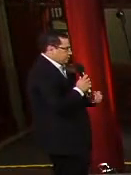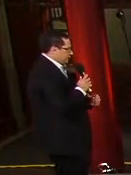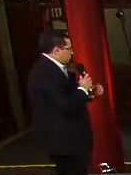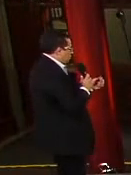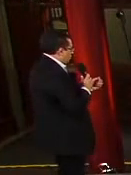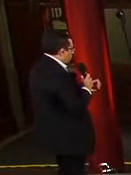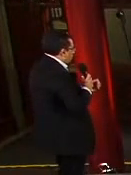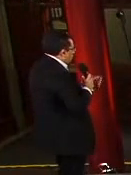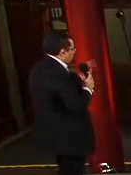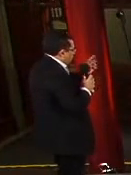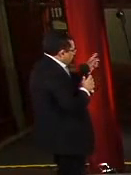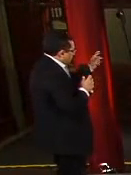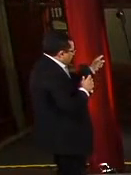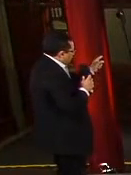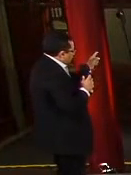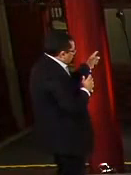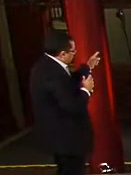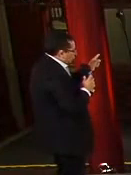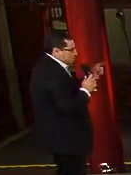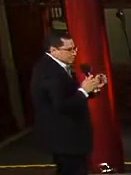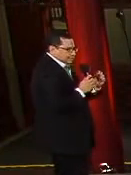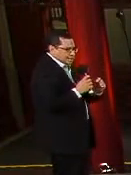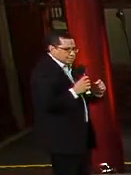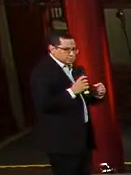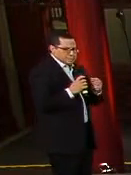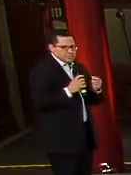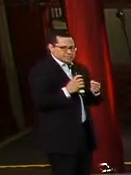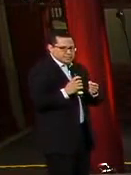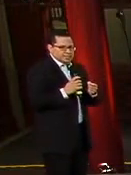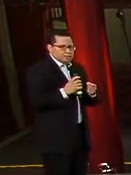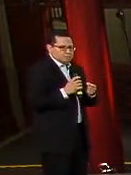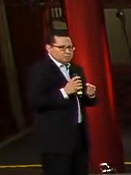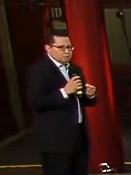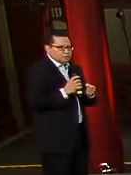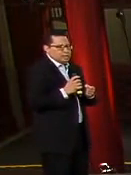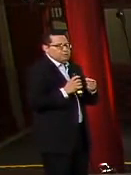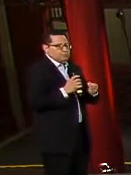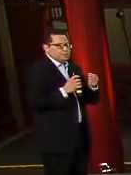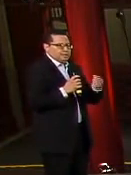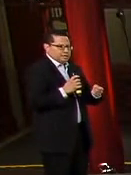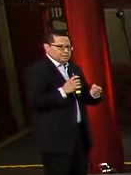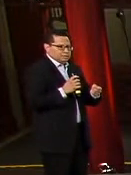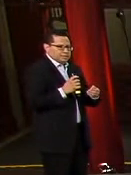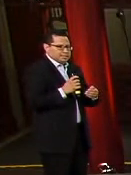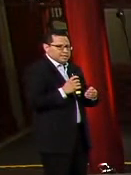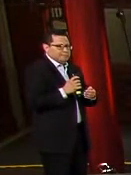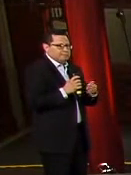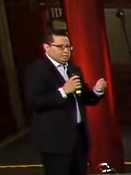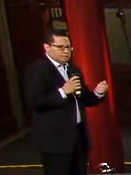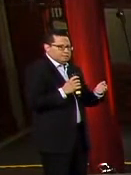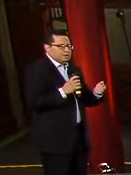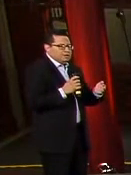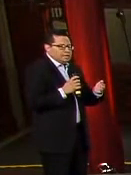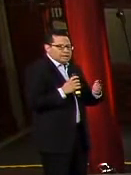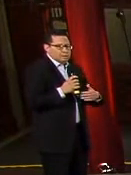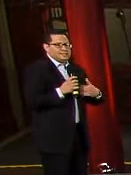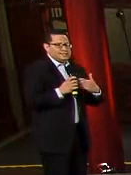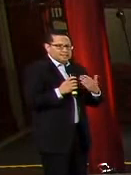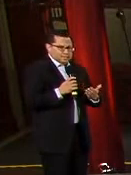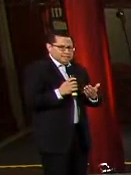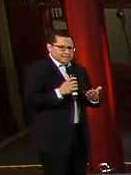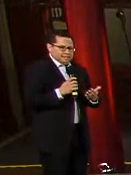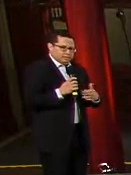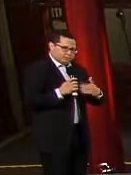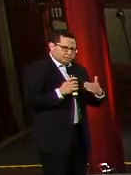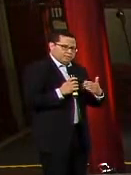mayor concentración, y marcamos a los 60 años precisamente como el grupo de riesgo que se ha difundido y al cual